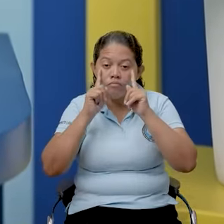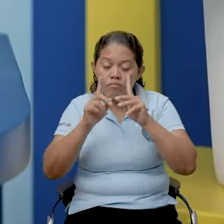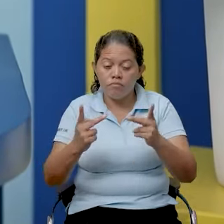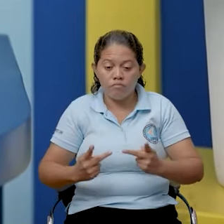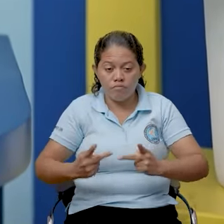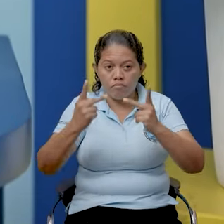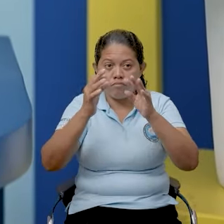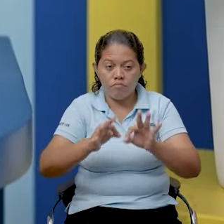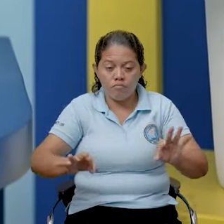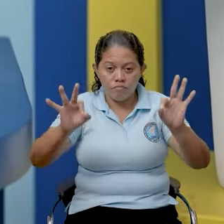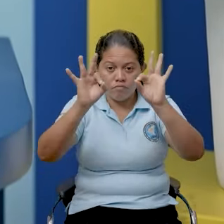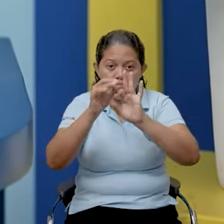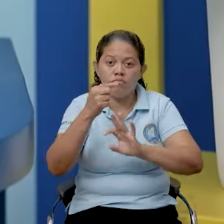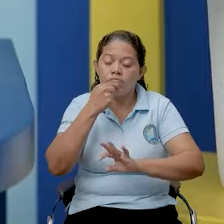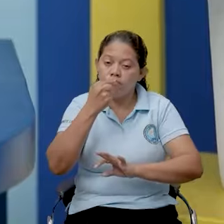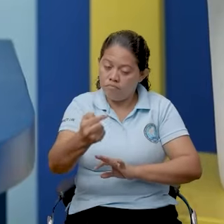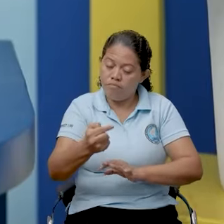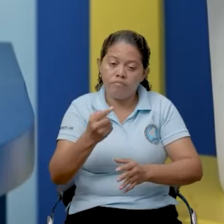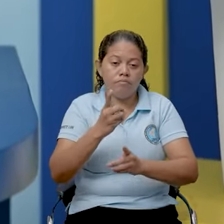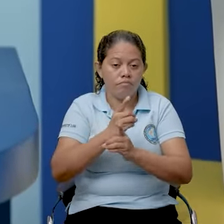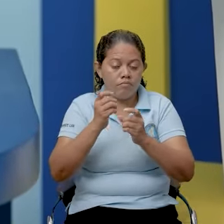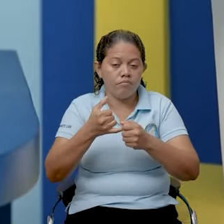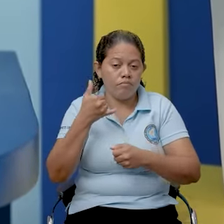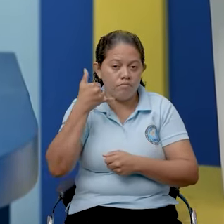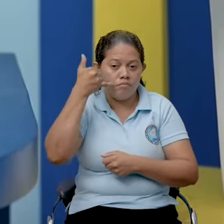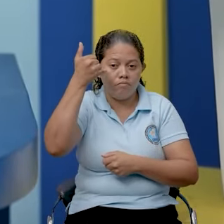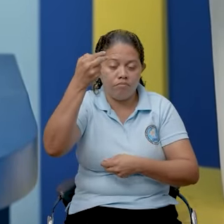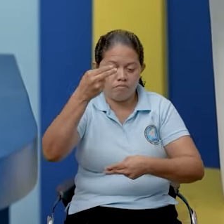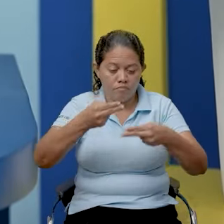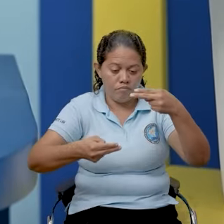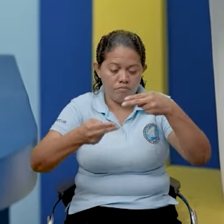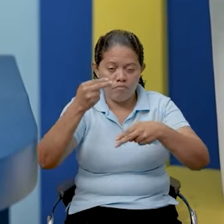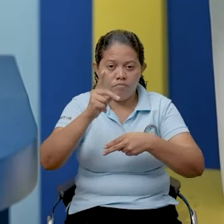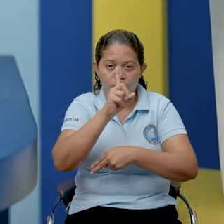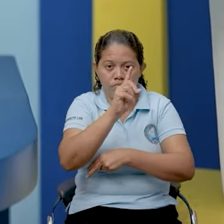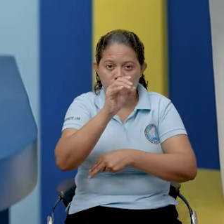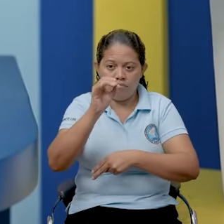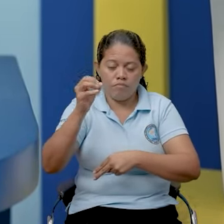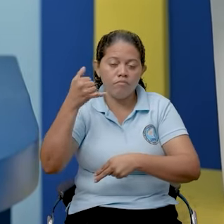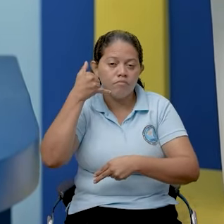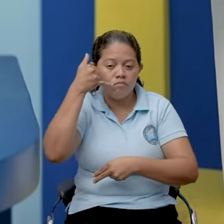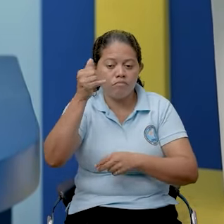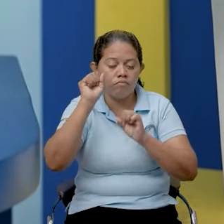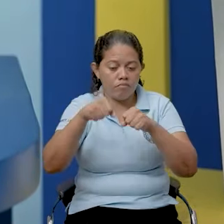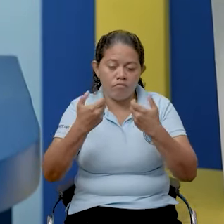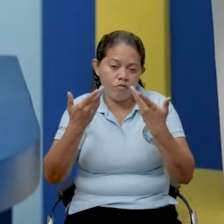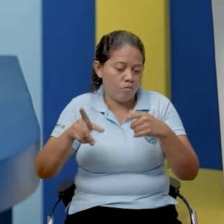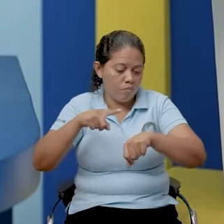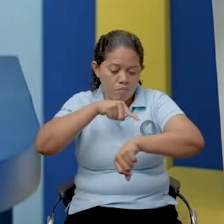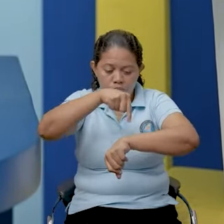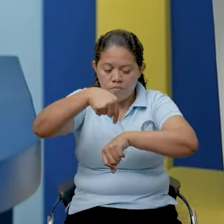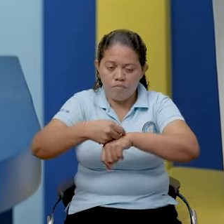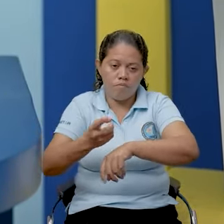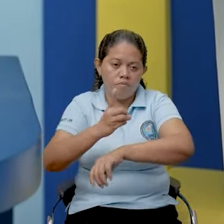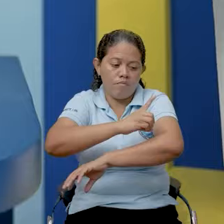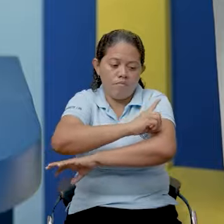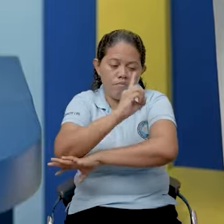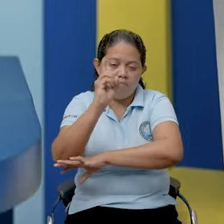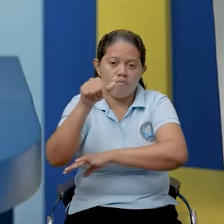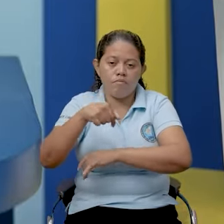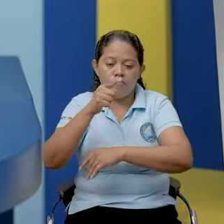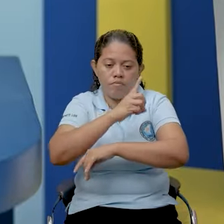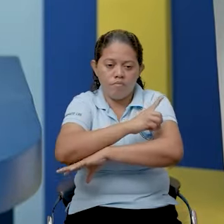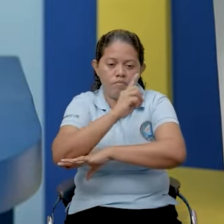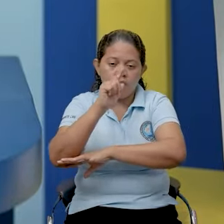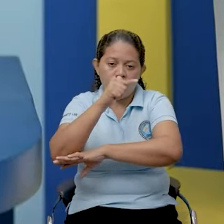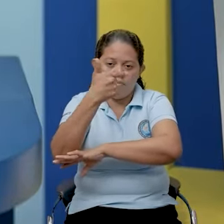de la vida es lo más importante. Puede llamarnos a la línea directa número 100, la cual está disponible las 24 horas del día,